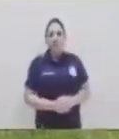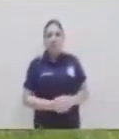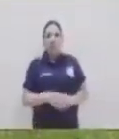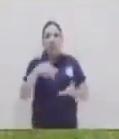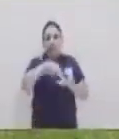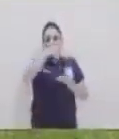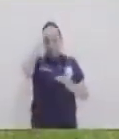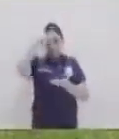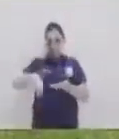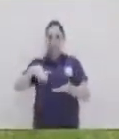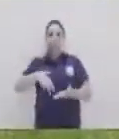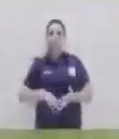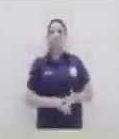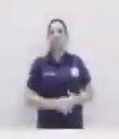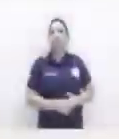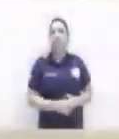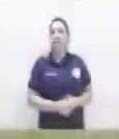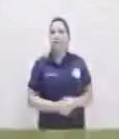10 salto